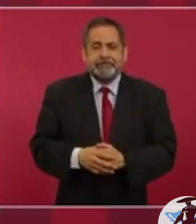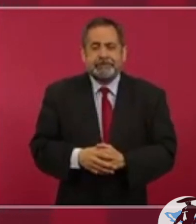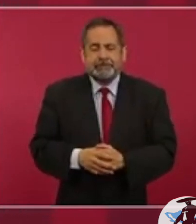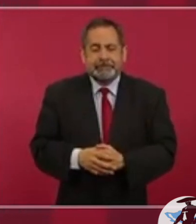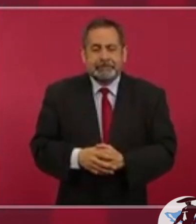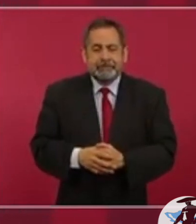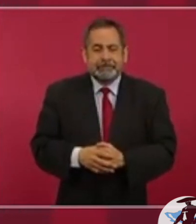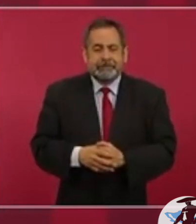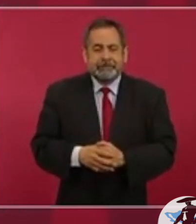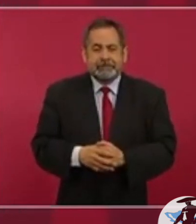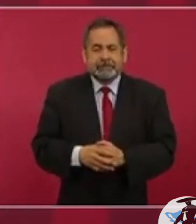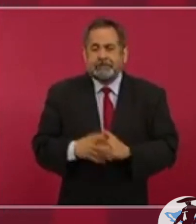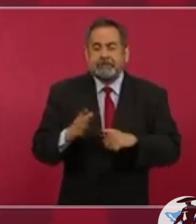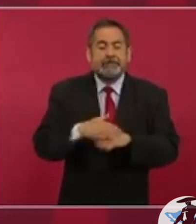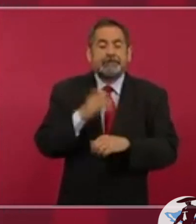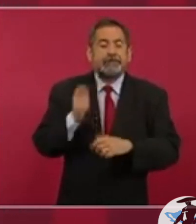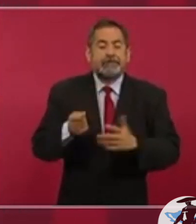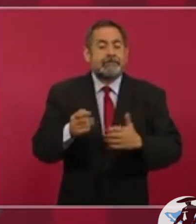se está